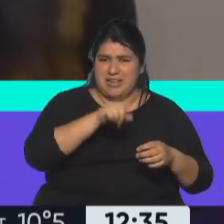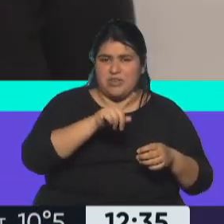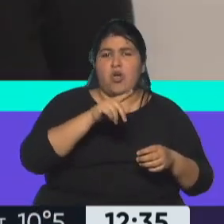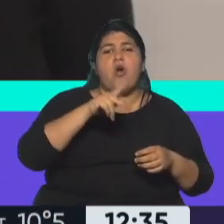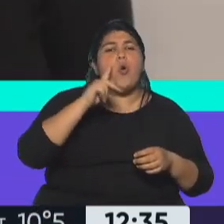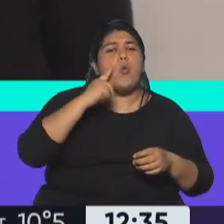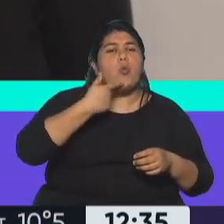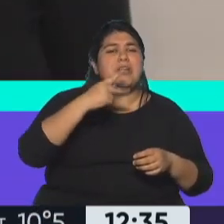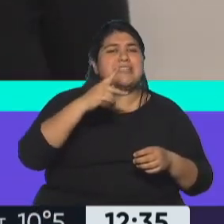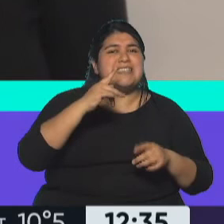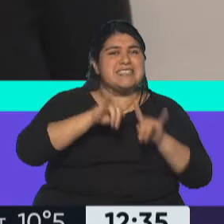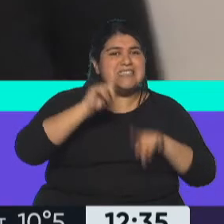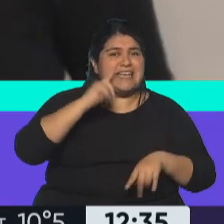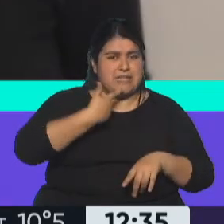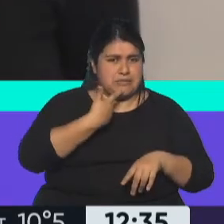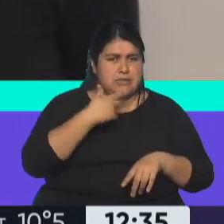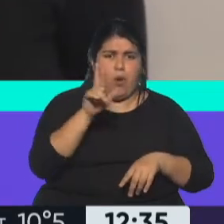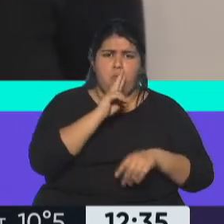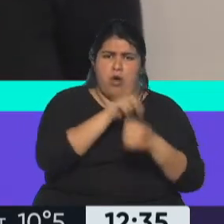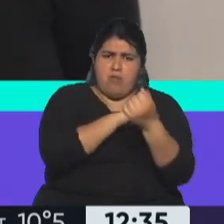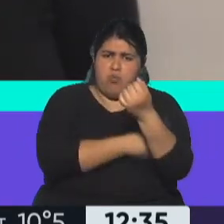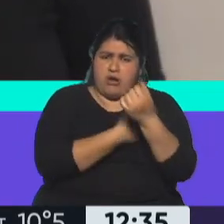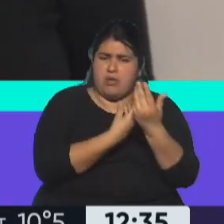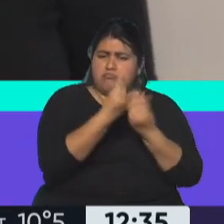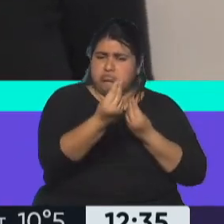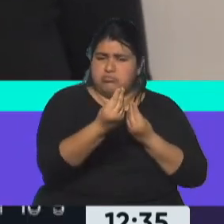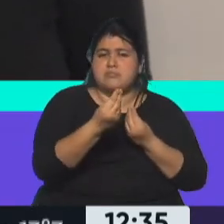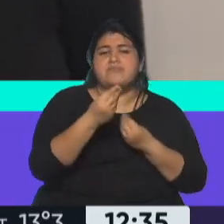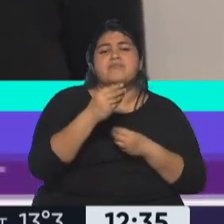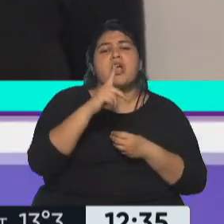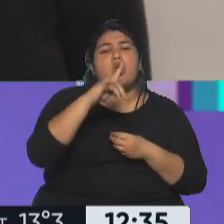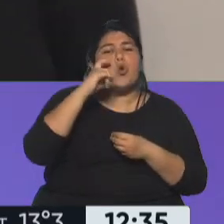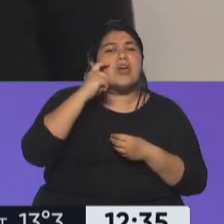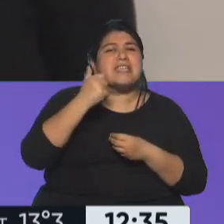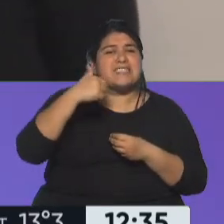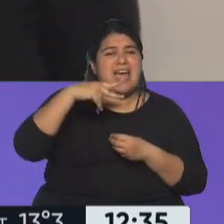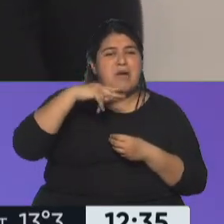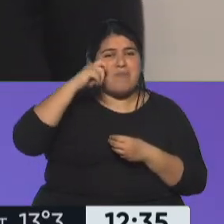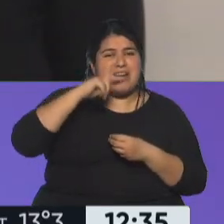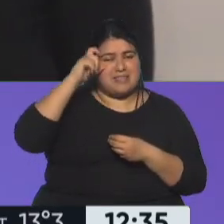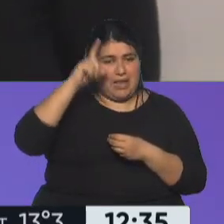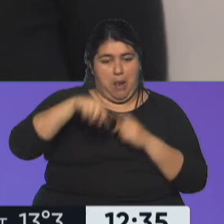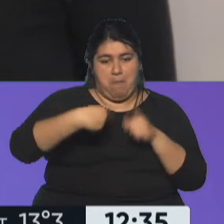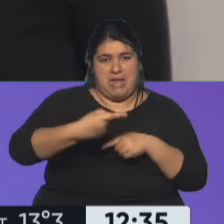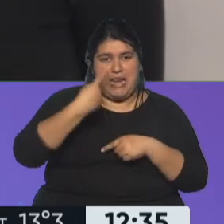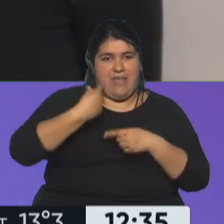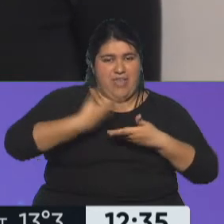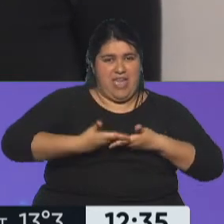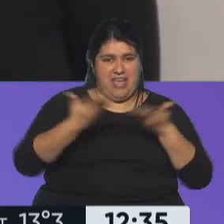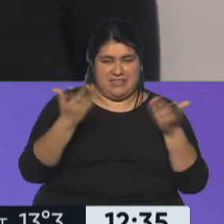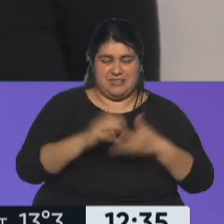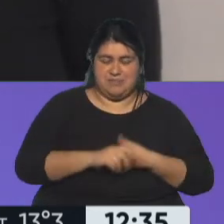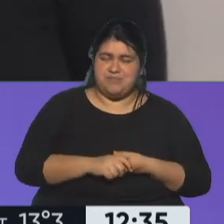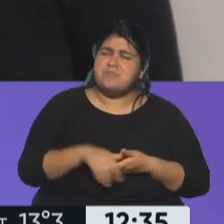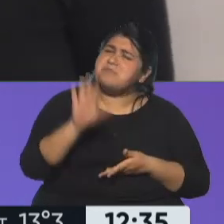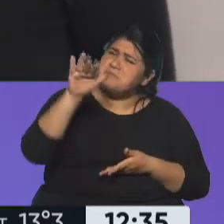el universo creativo de las poderosas mujeres. Julieta Lazo, dirigida por Lucrecia Martell, mañana gran día de presentación en Contar. ¿Sabes qué